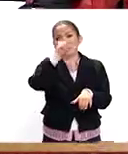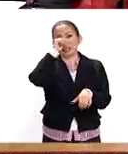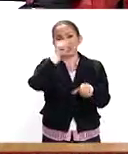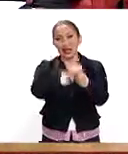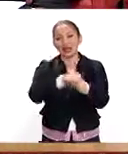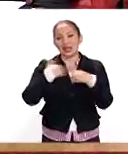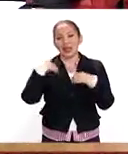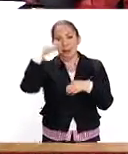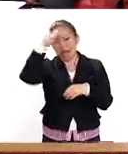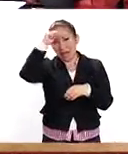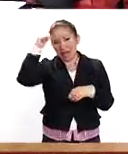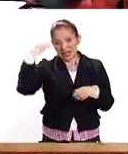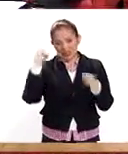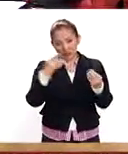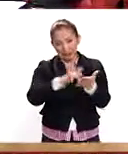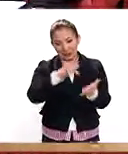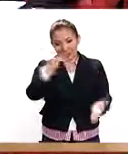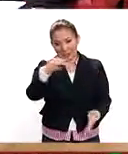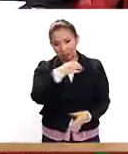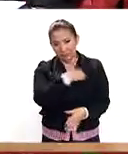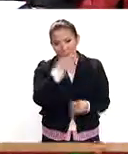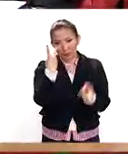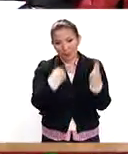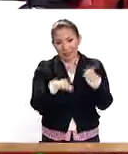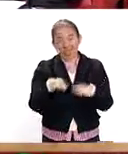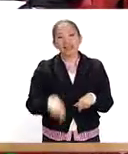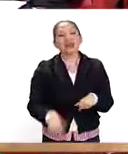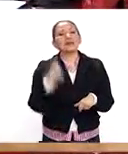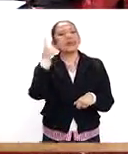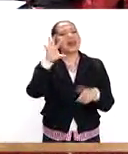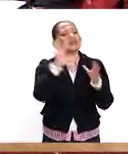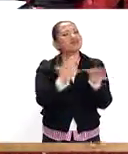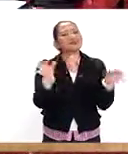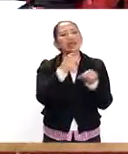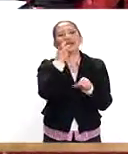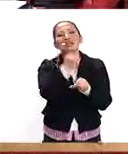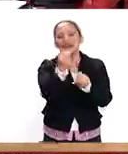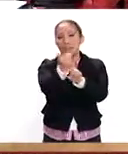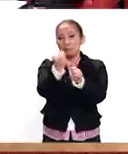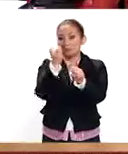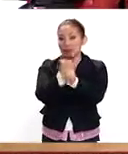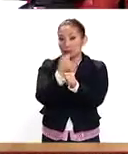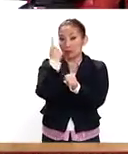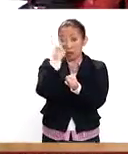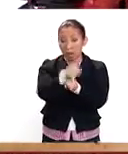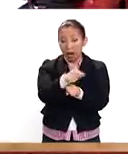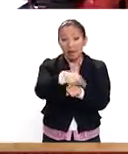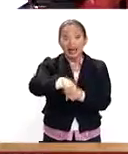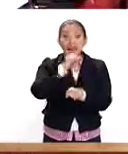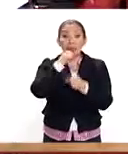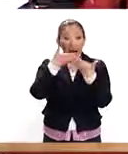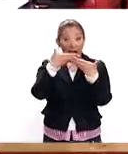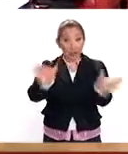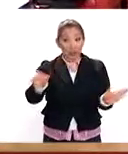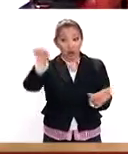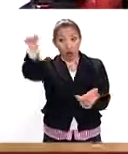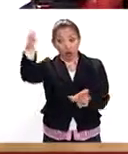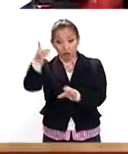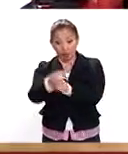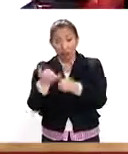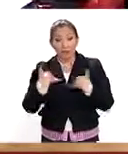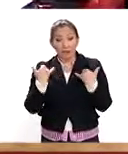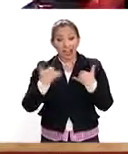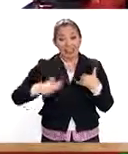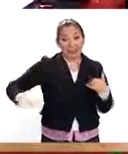Marina. Capitán, muchas gracias por estar aquí y pues precisamente para que nos hable de esta convocatoria y también una invitación abierta a los